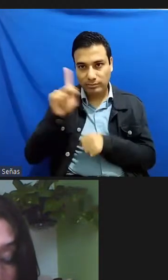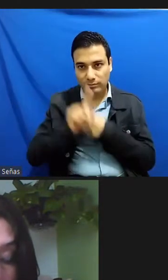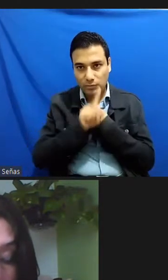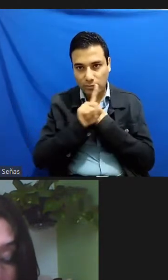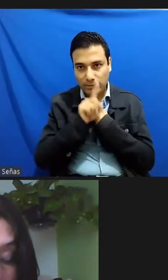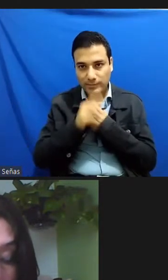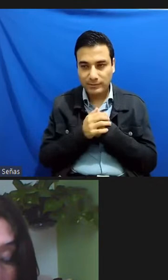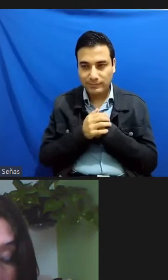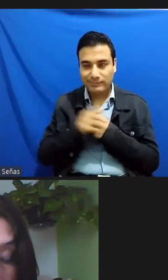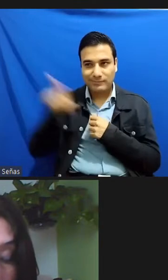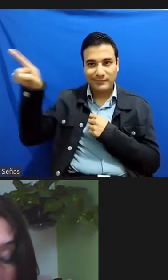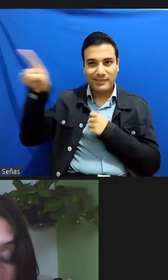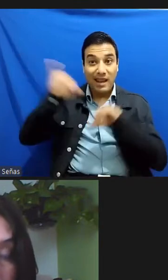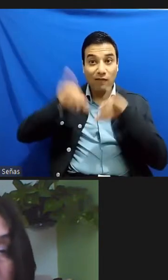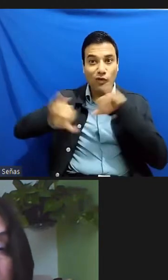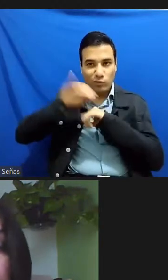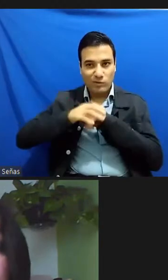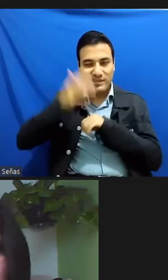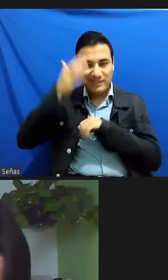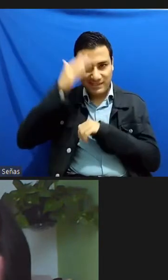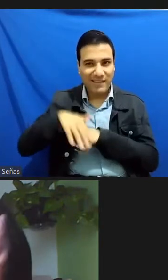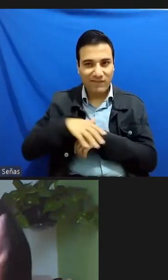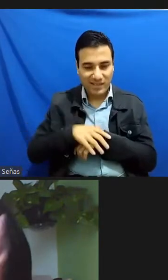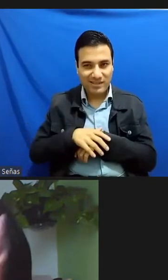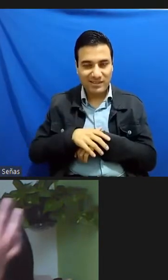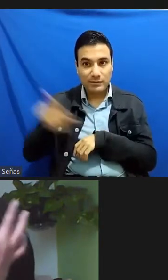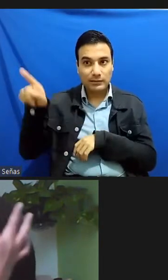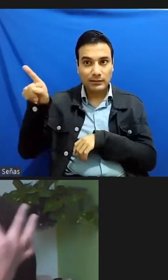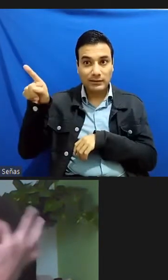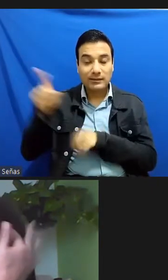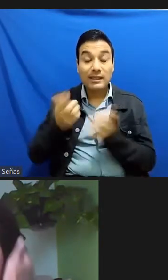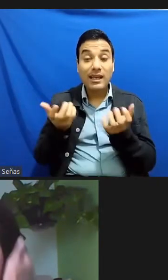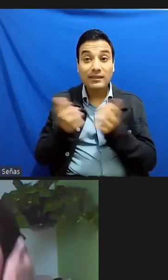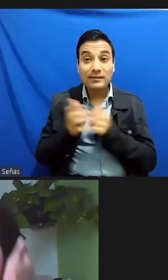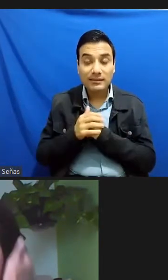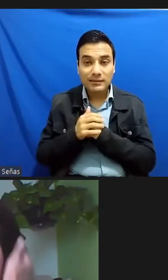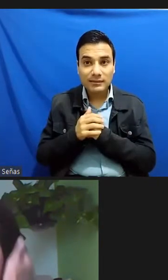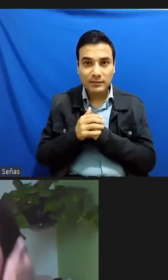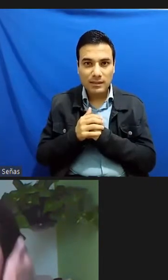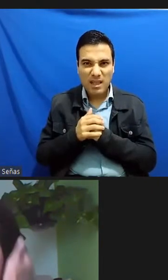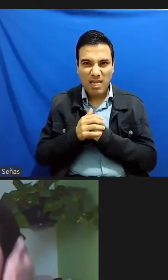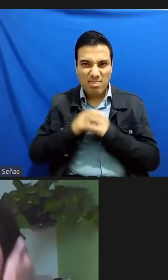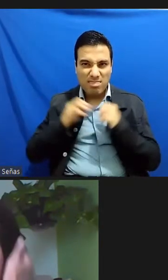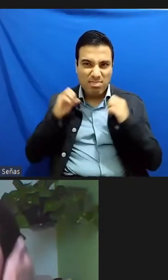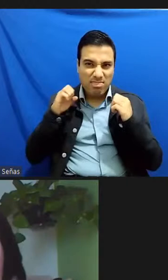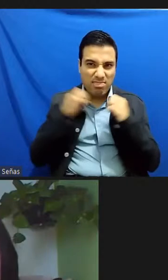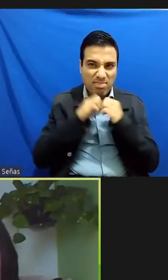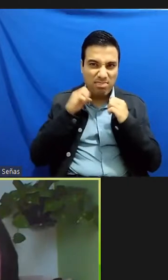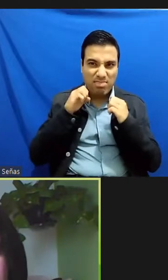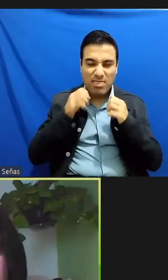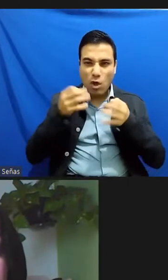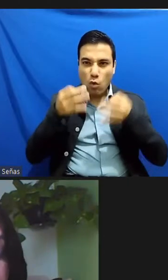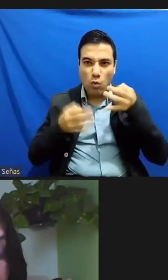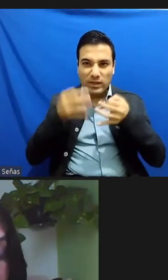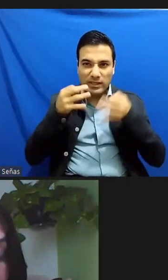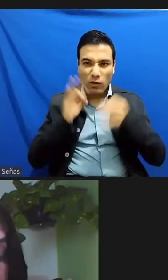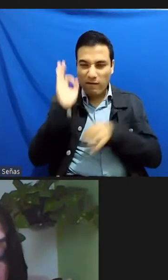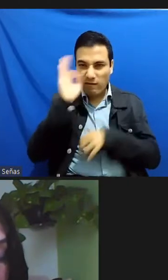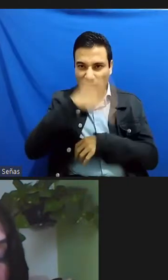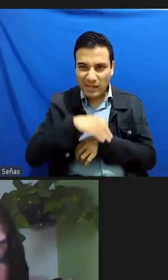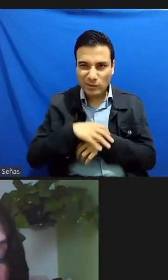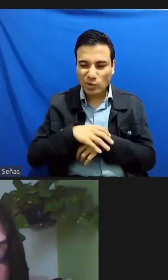laboratorios hicieron una cantidad impresionante de estafas de juicios falsos etcétera